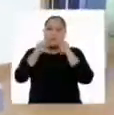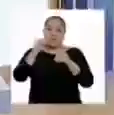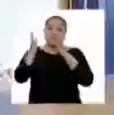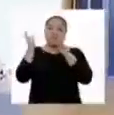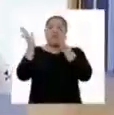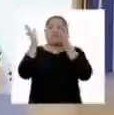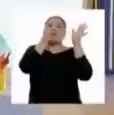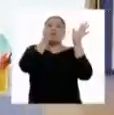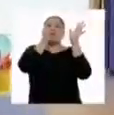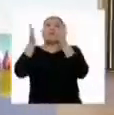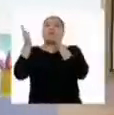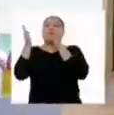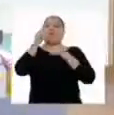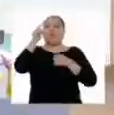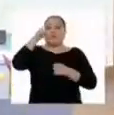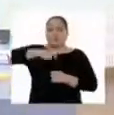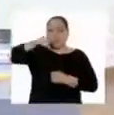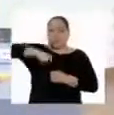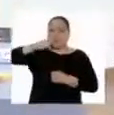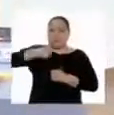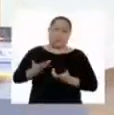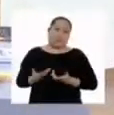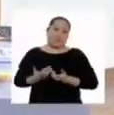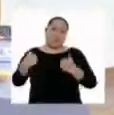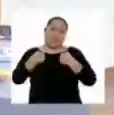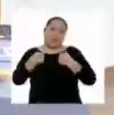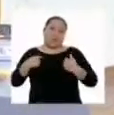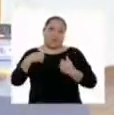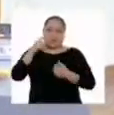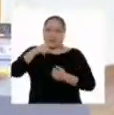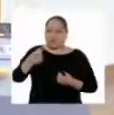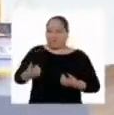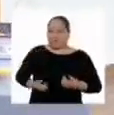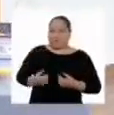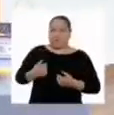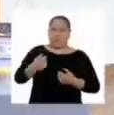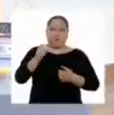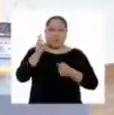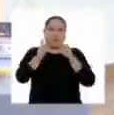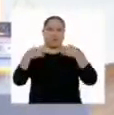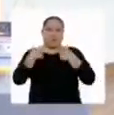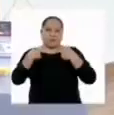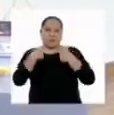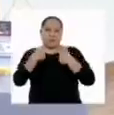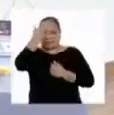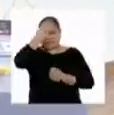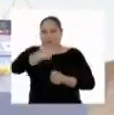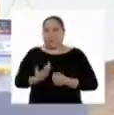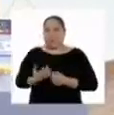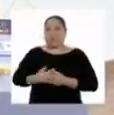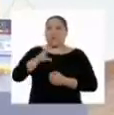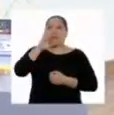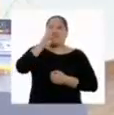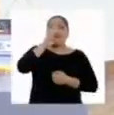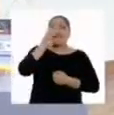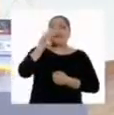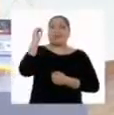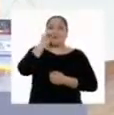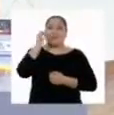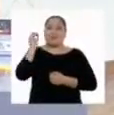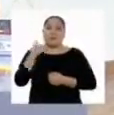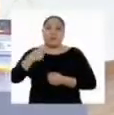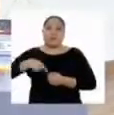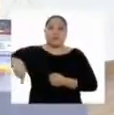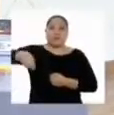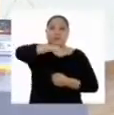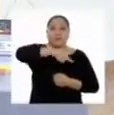humanos y los animales necesitamos para vivir. Tenemos la suerte de que el 60% de nuestro territorio son bosques.